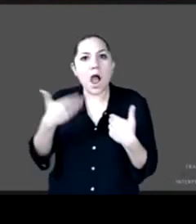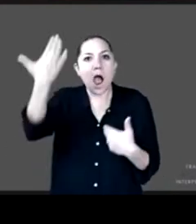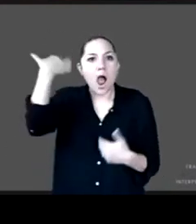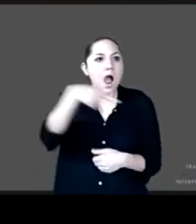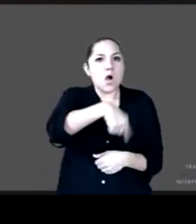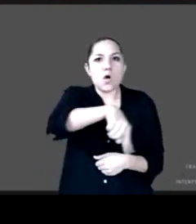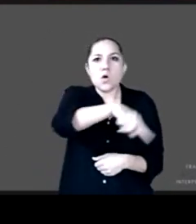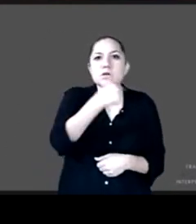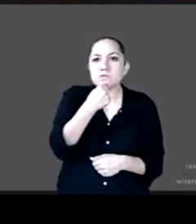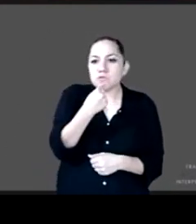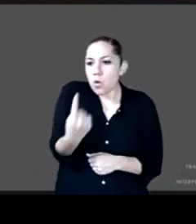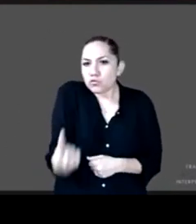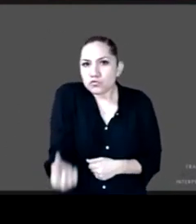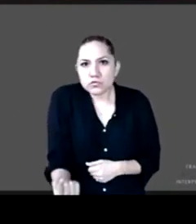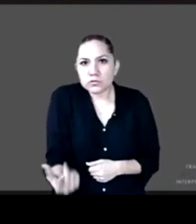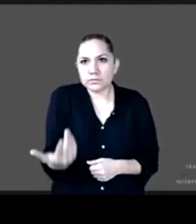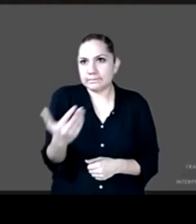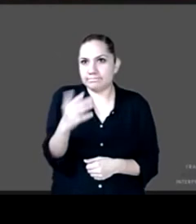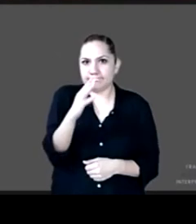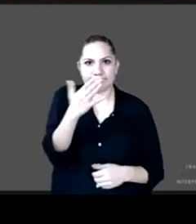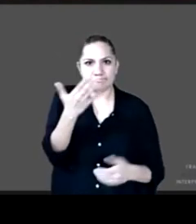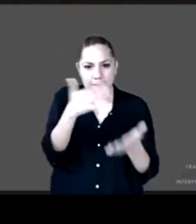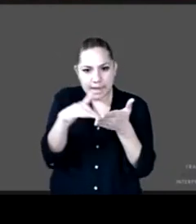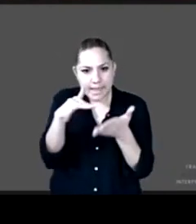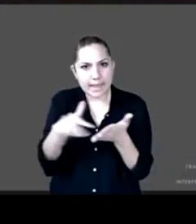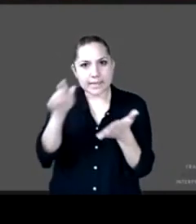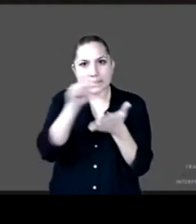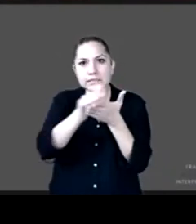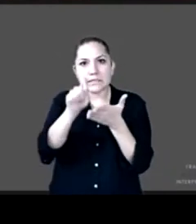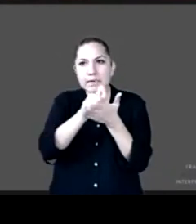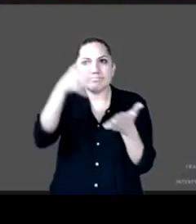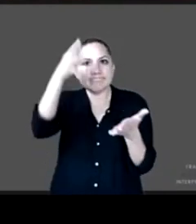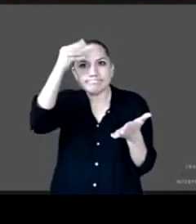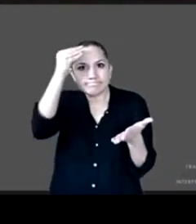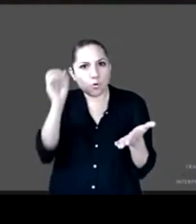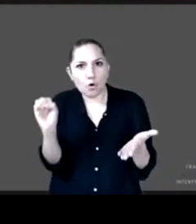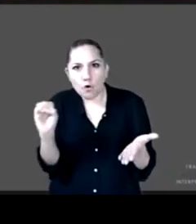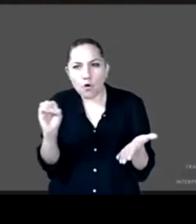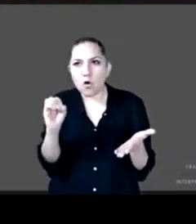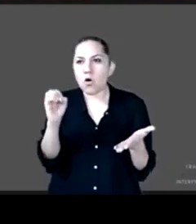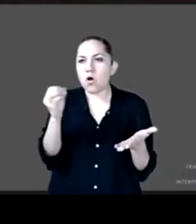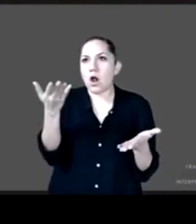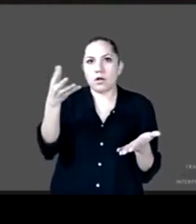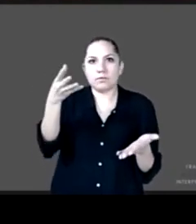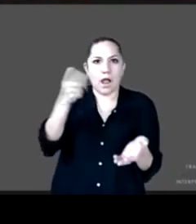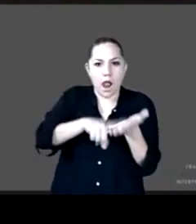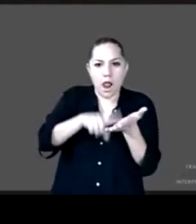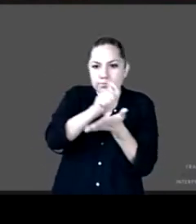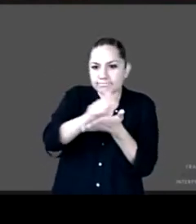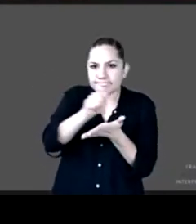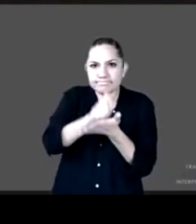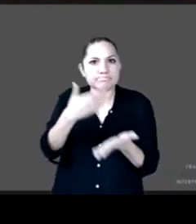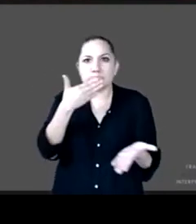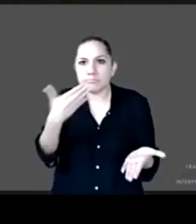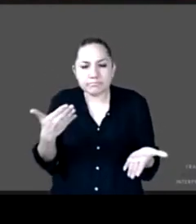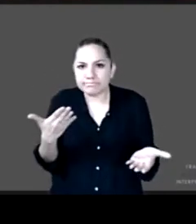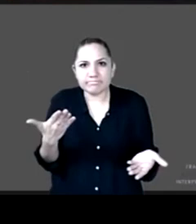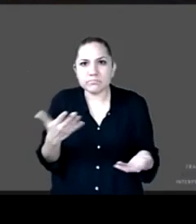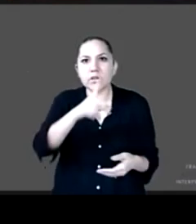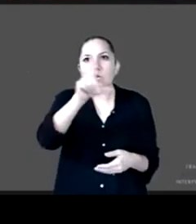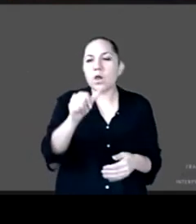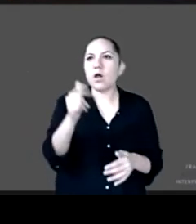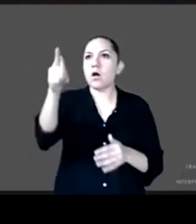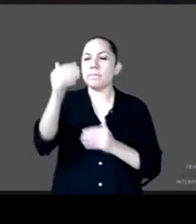leer y escribir bien y por supuesto cuando empiezan las materias un poco más complejas pues no les entienden se sienten